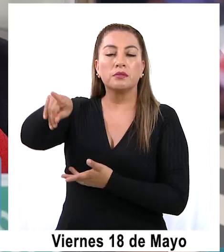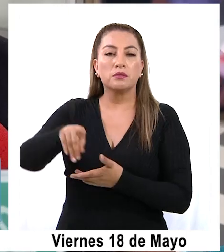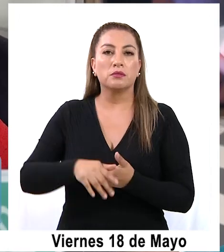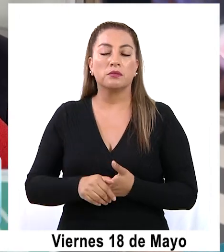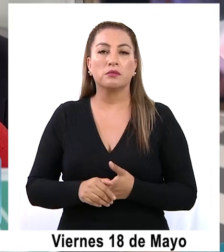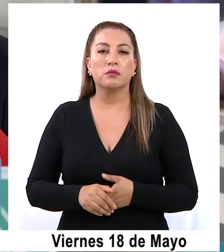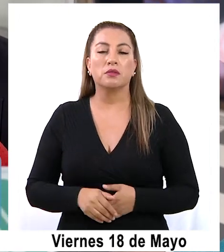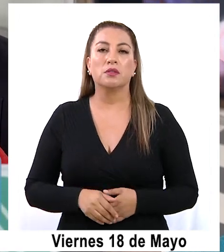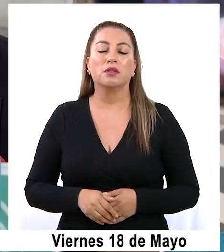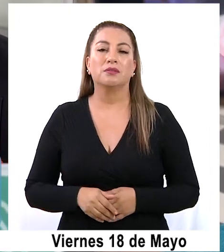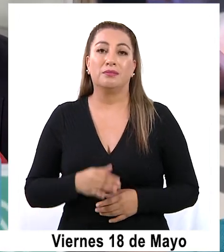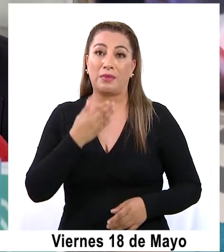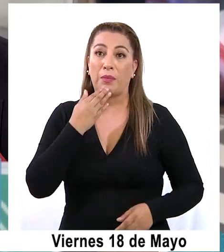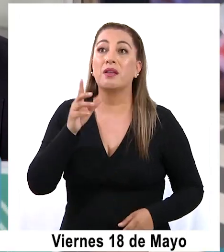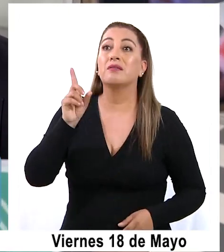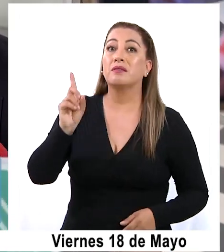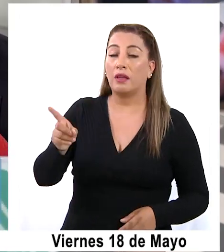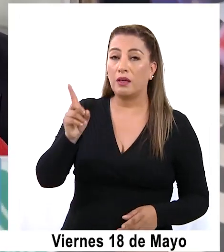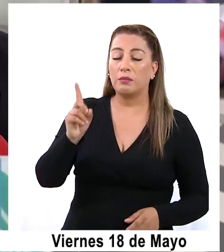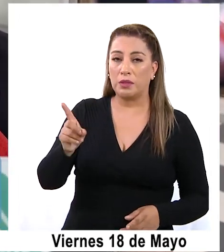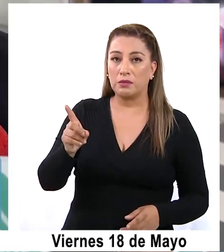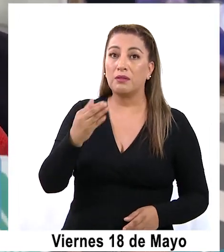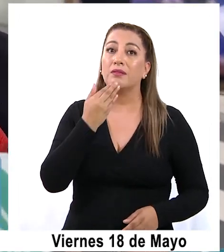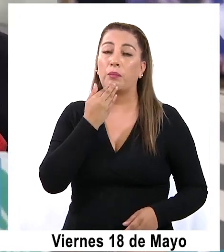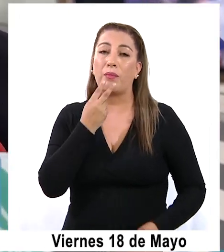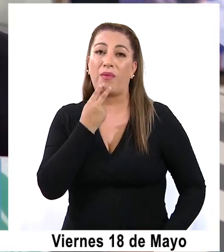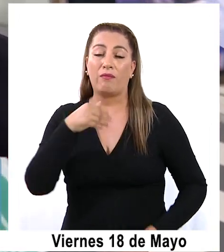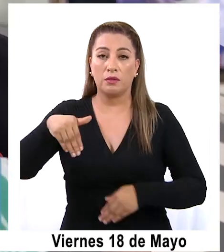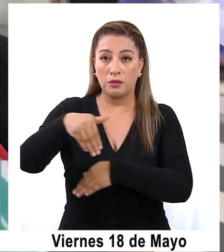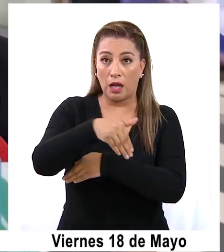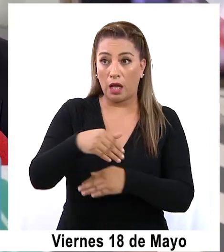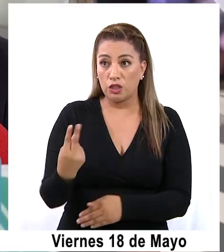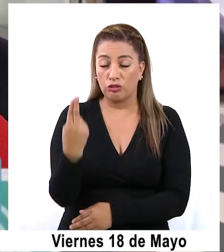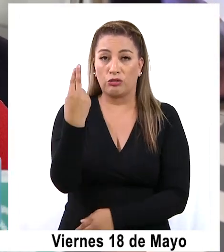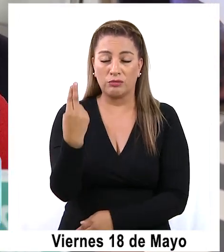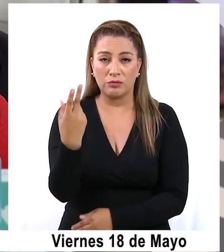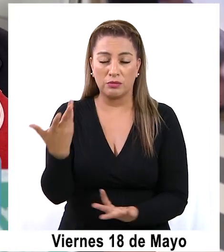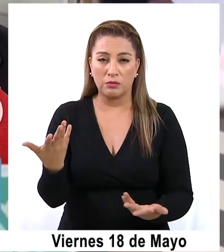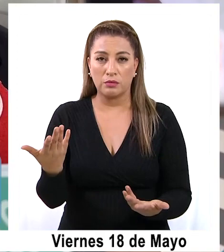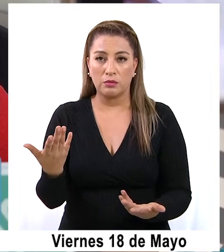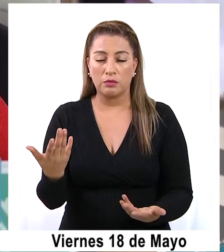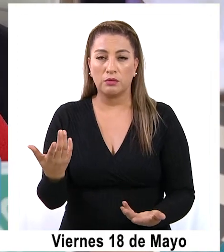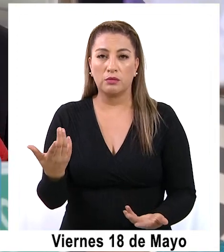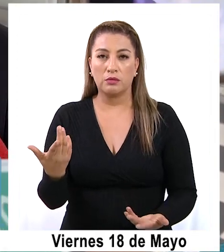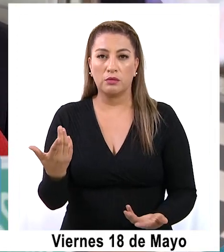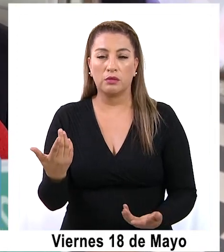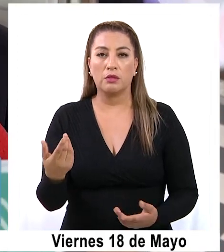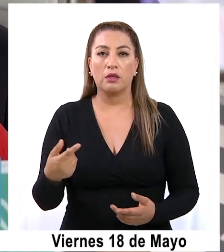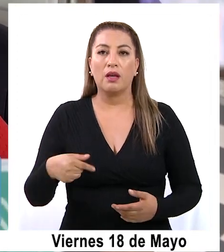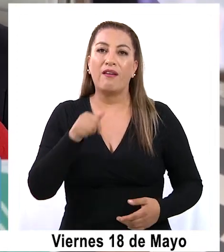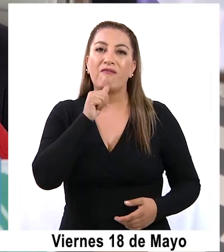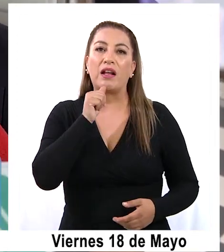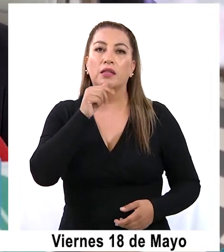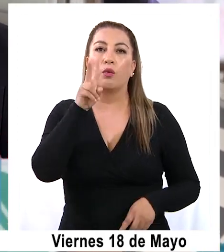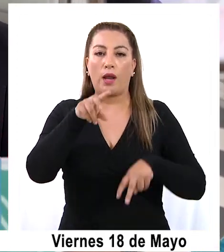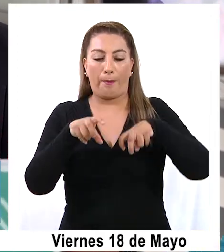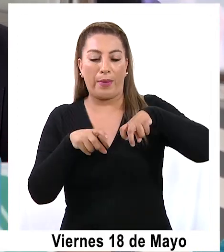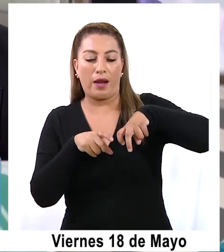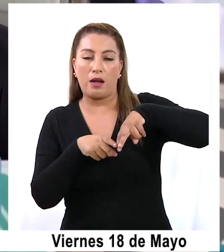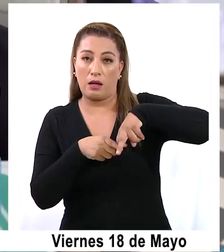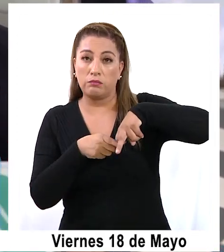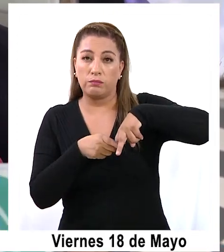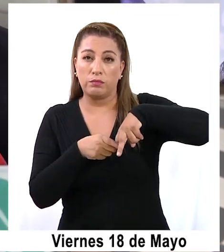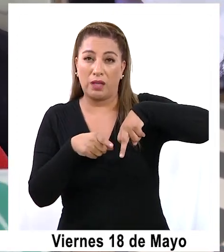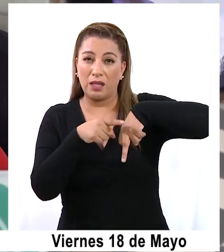se encontraba en una situación de discapacidad, además de encontrarse en situación calle, en este caso consistente en que una de sus extremidades inferiores le faltaba. En